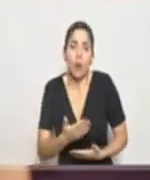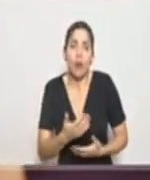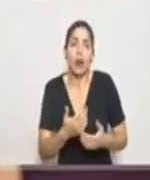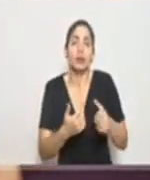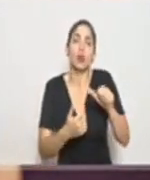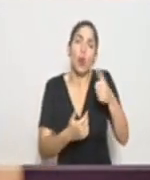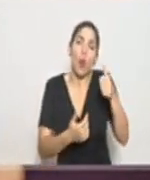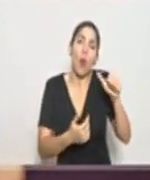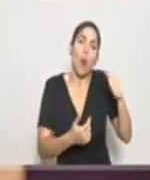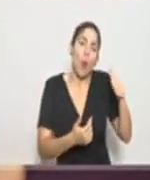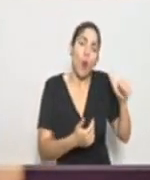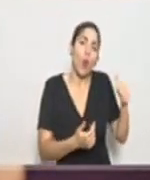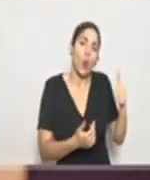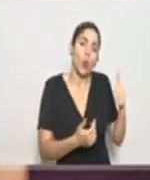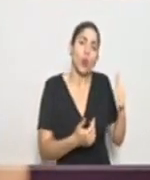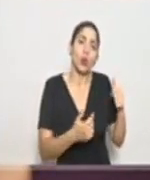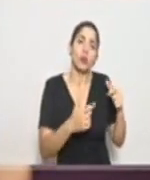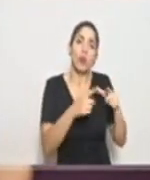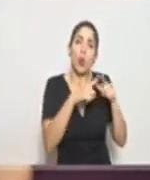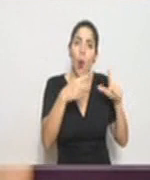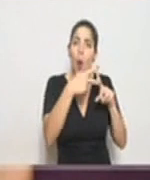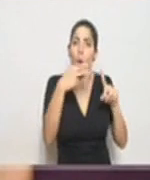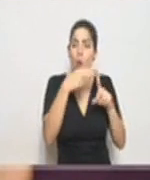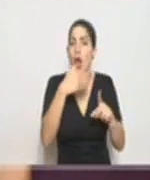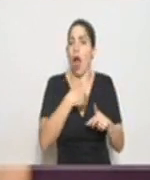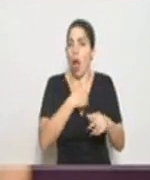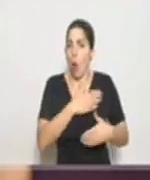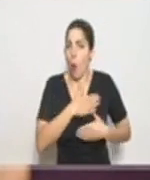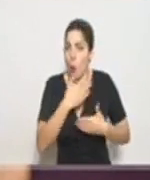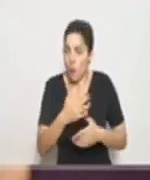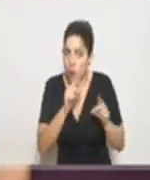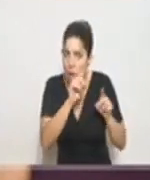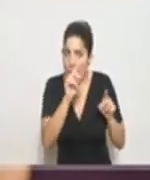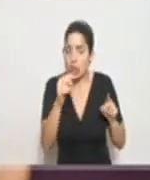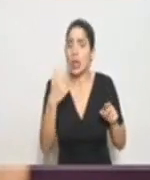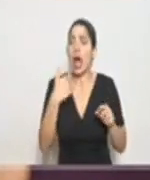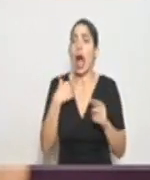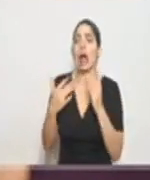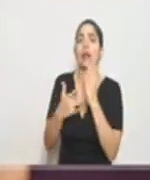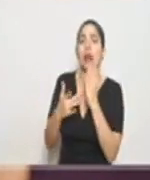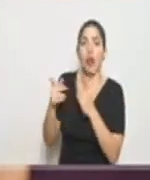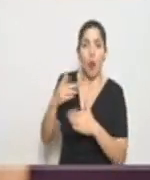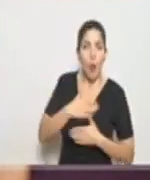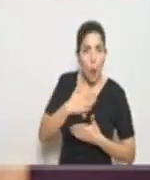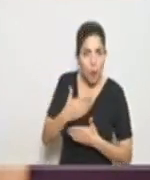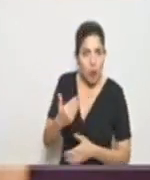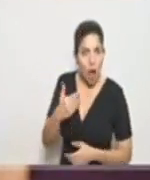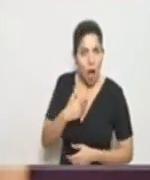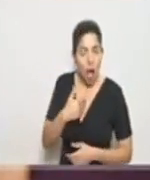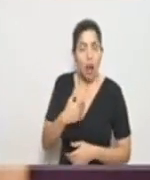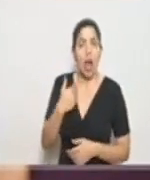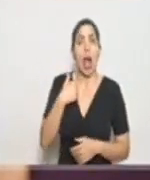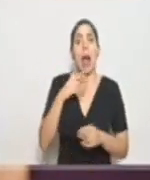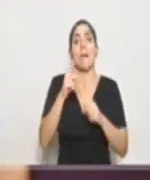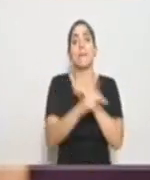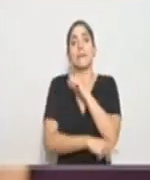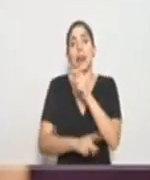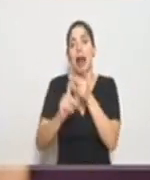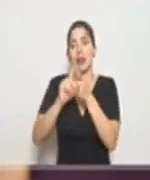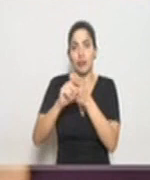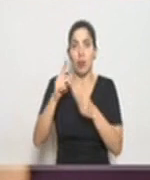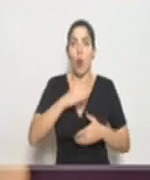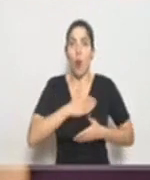otras instalaciones hoteleras hay ofrecimientos en áreas de tecnología hay ofrecimientos también de países amigos